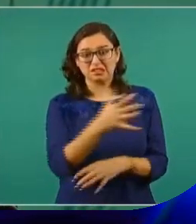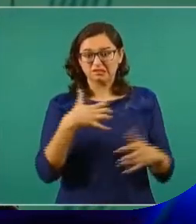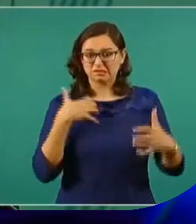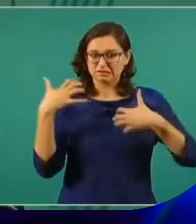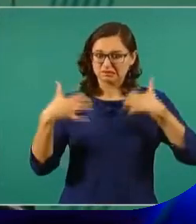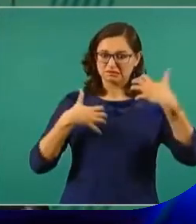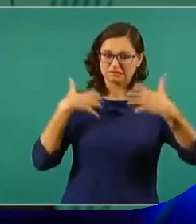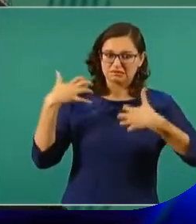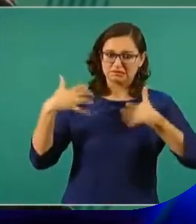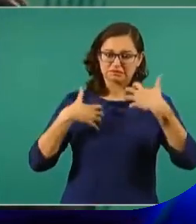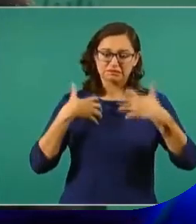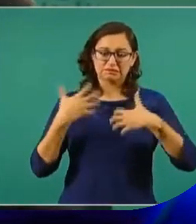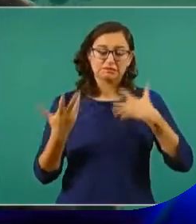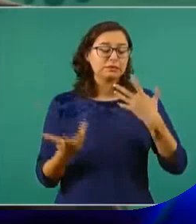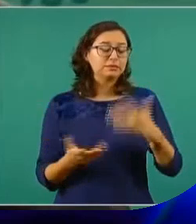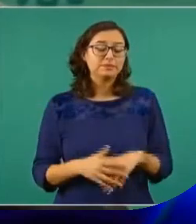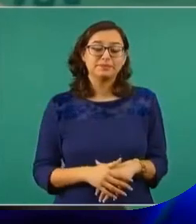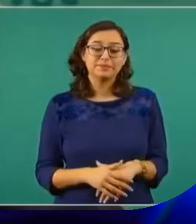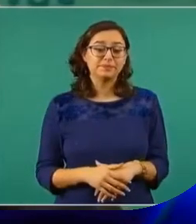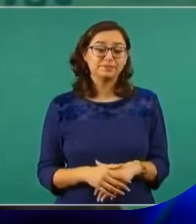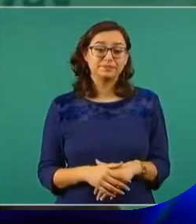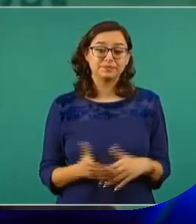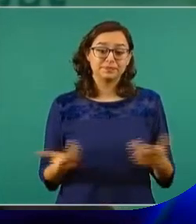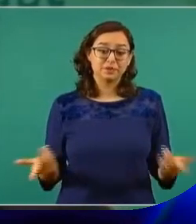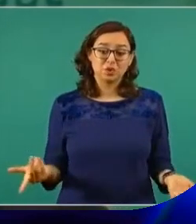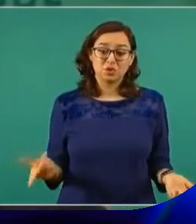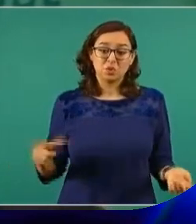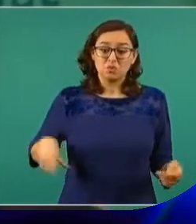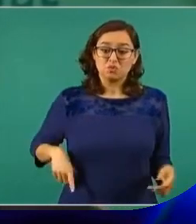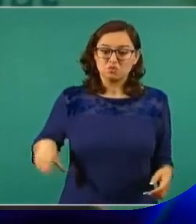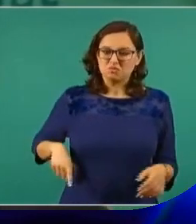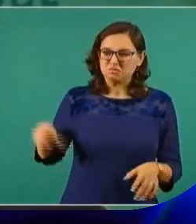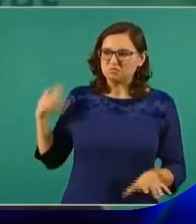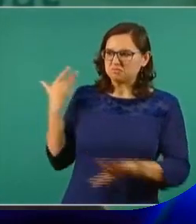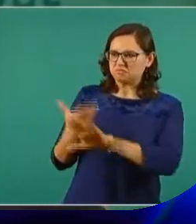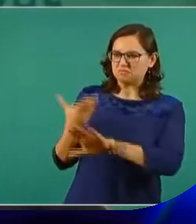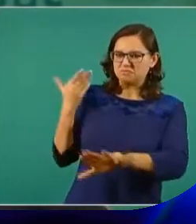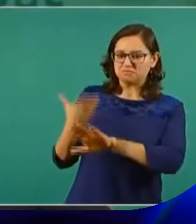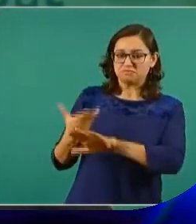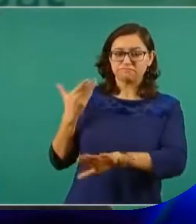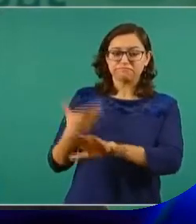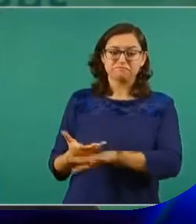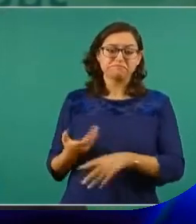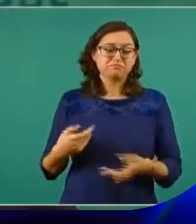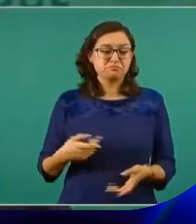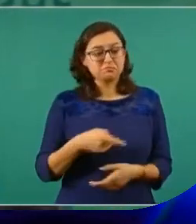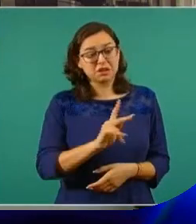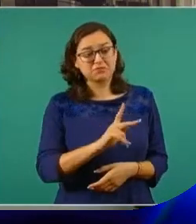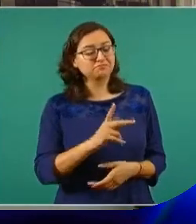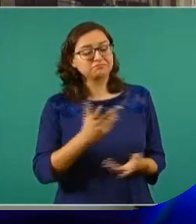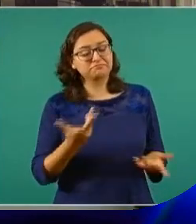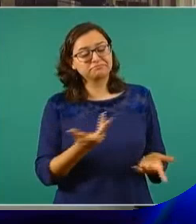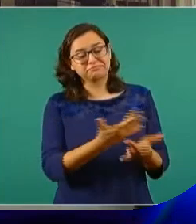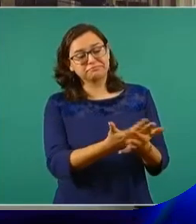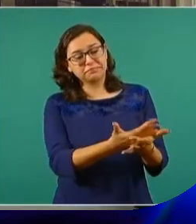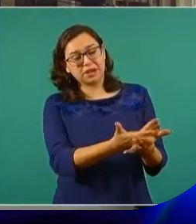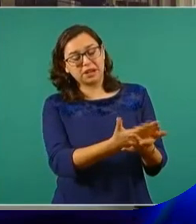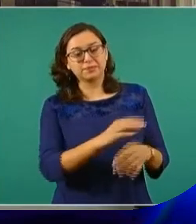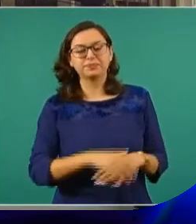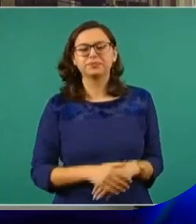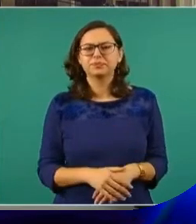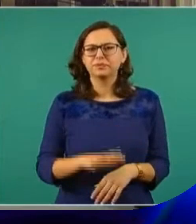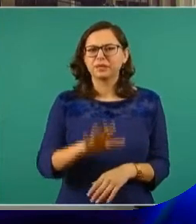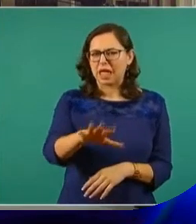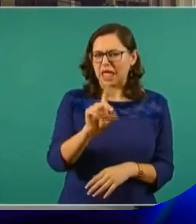descarrilar el gobierno que represento. Nada más que se van a quedar con las ganas. Presidente, David León era una